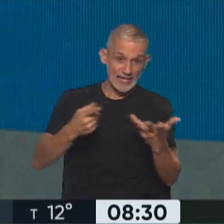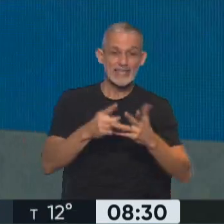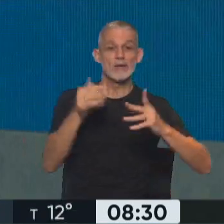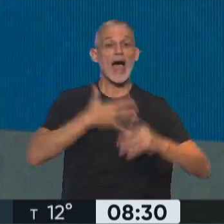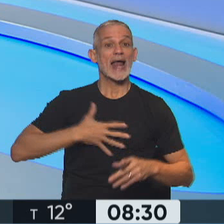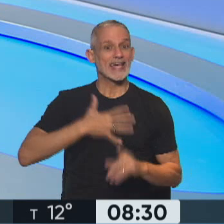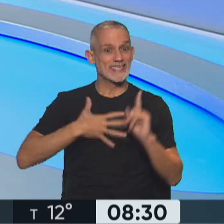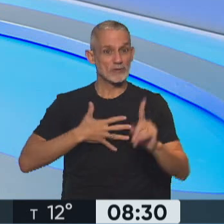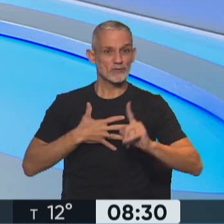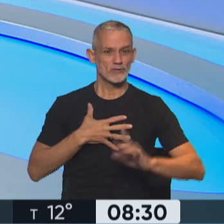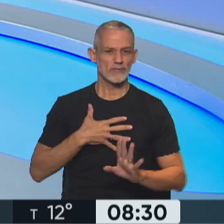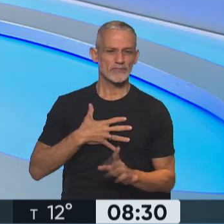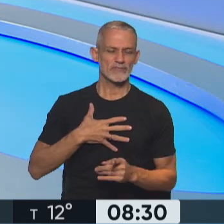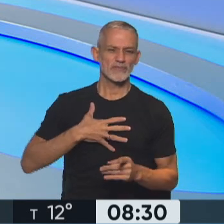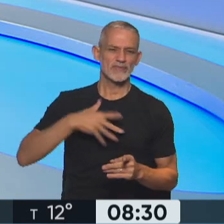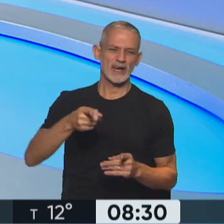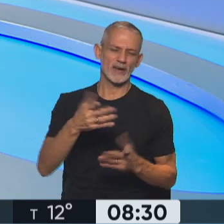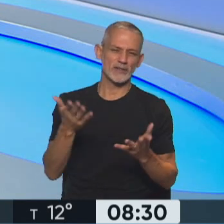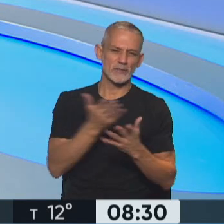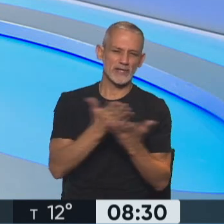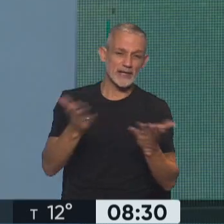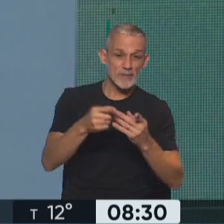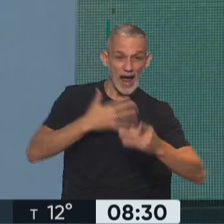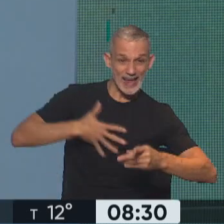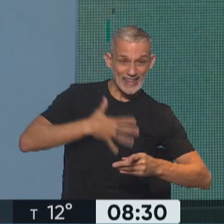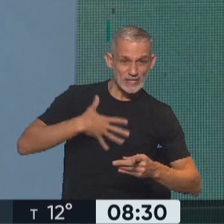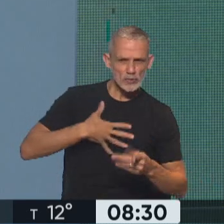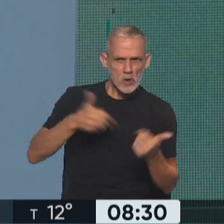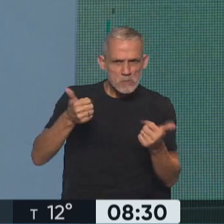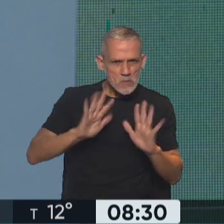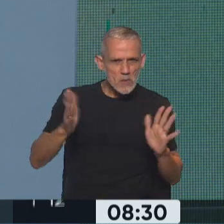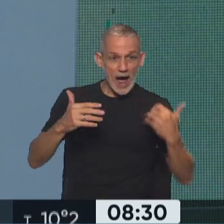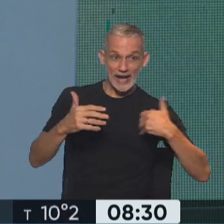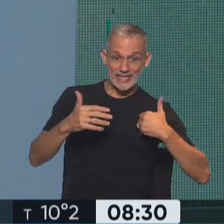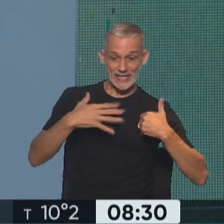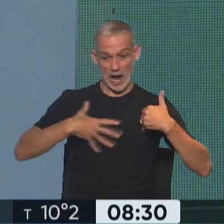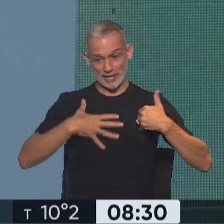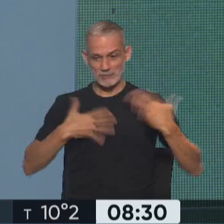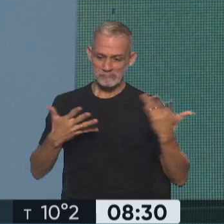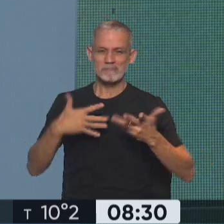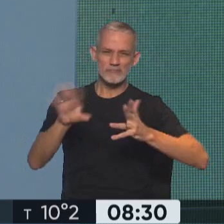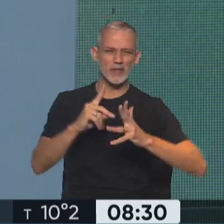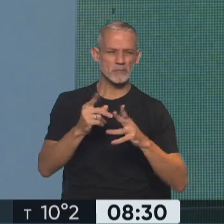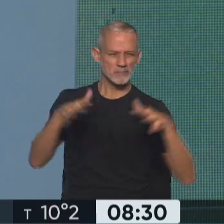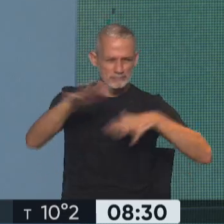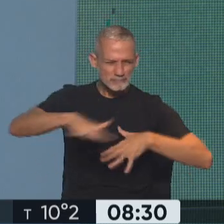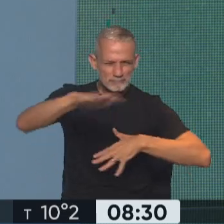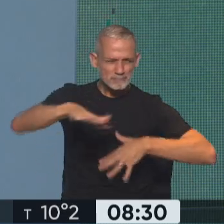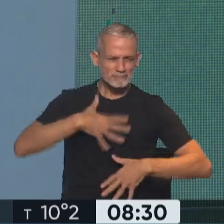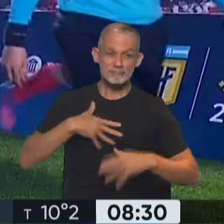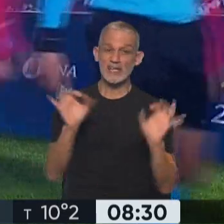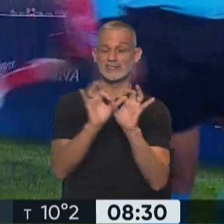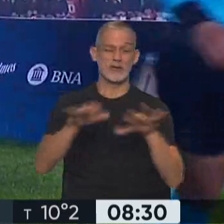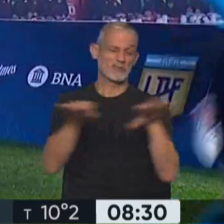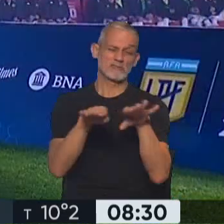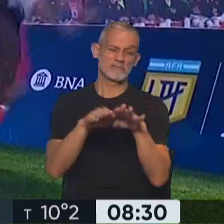Argentino Junior. Argentino, sí. Le fue bien, ¿eh? Sí, hablamos de argentino, muy bien, lo dijo, me gustó. Le fue bien. Gancho, nos metemos en la paternal, porque ayer hubo un 0 a 0